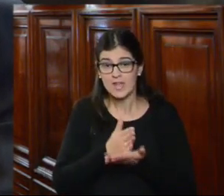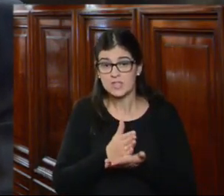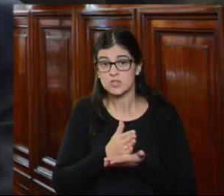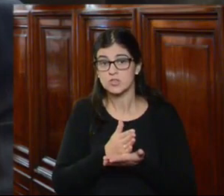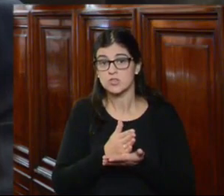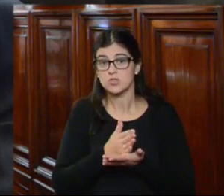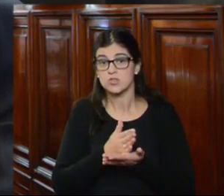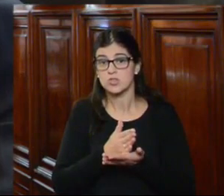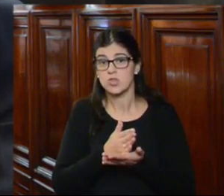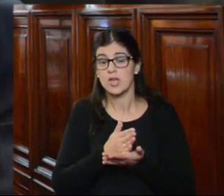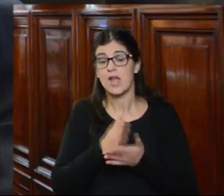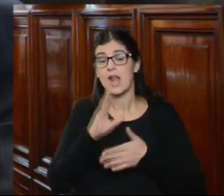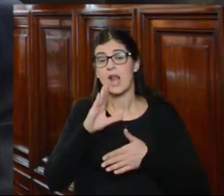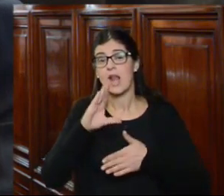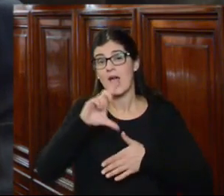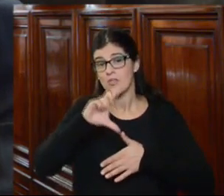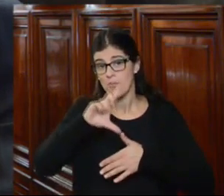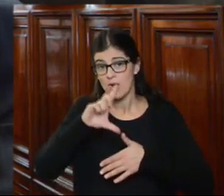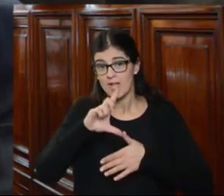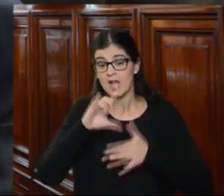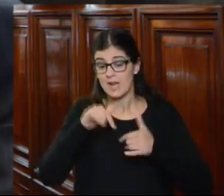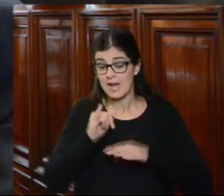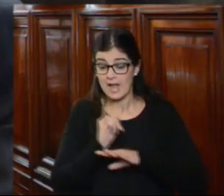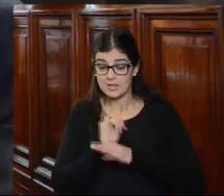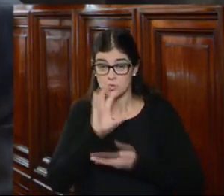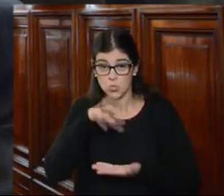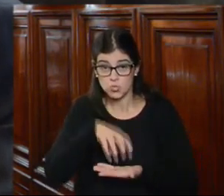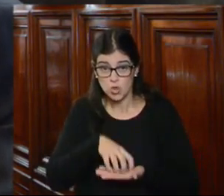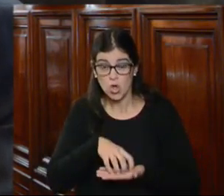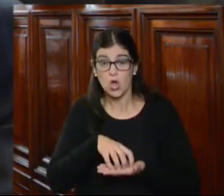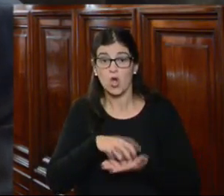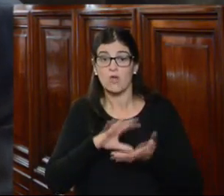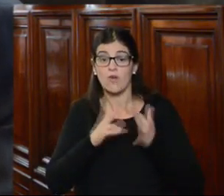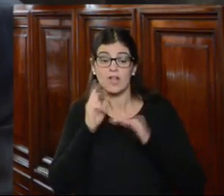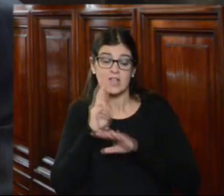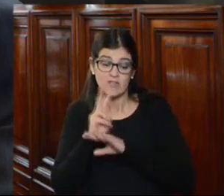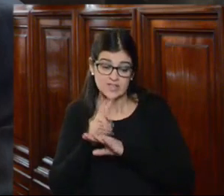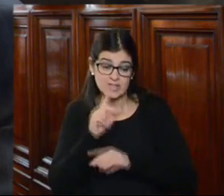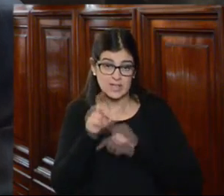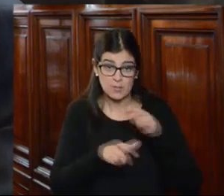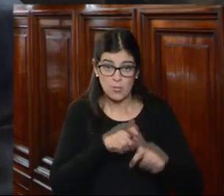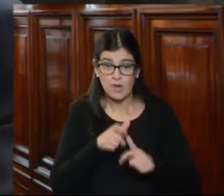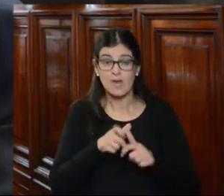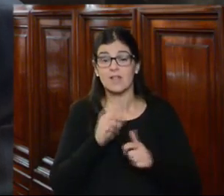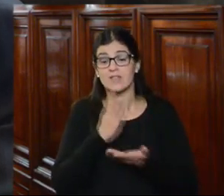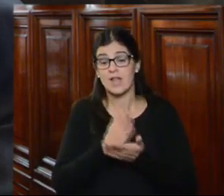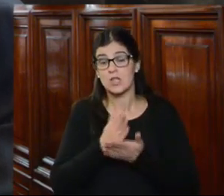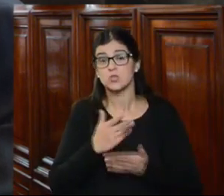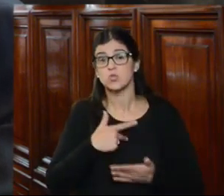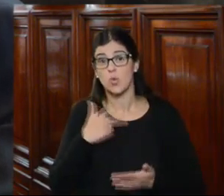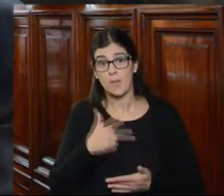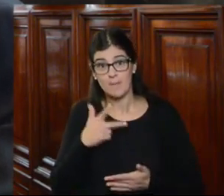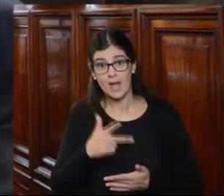digamos así latinoamericano donde esta institución del ombudsman defensoría del pueblo institución nacional de derechos humanos ha sido